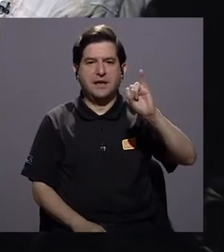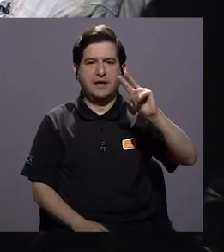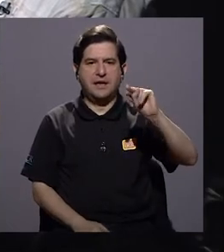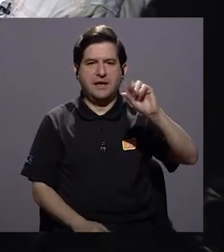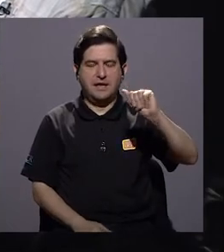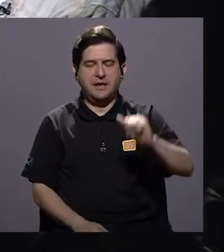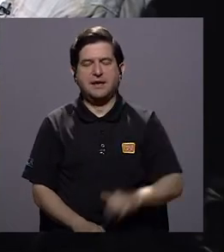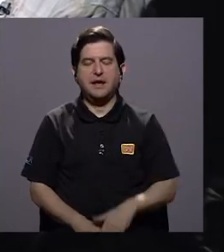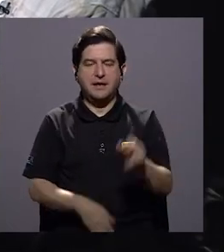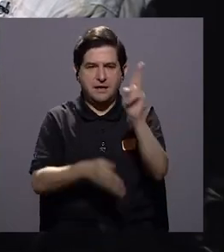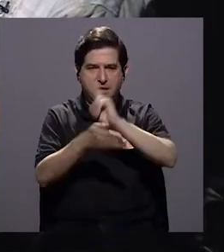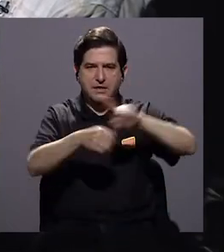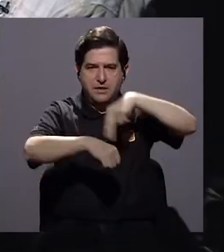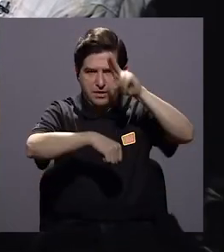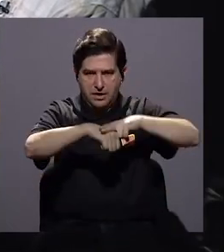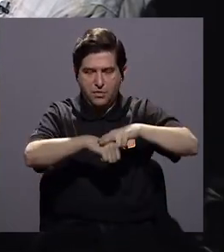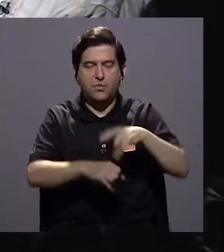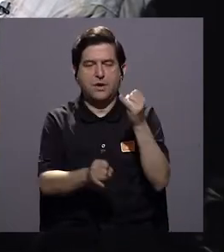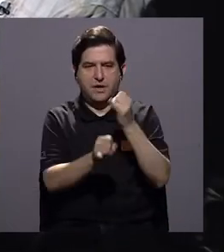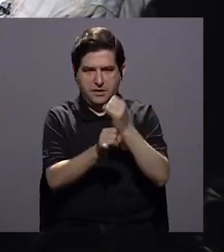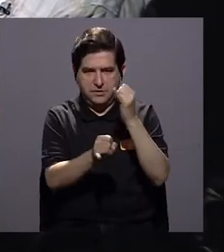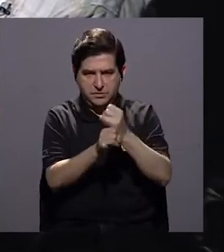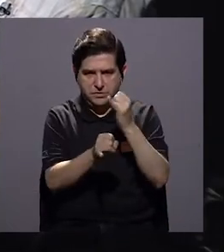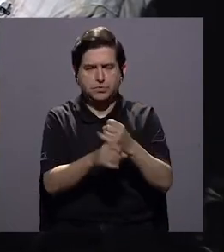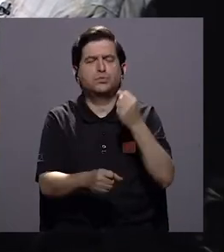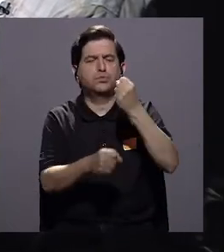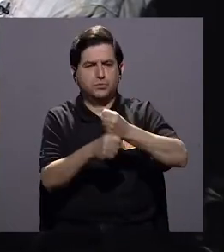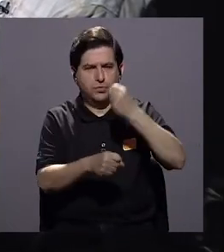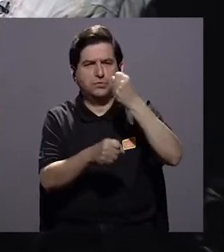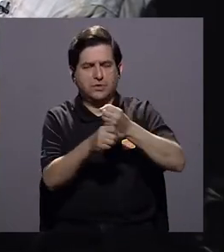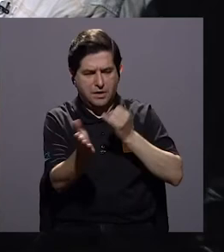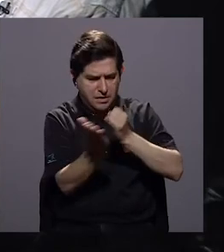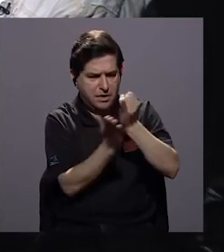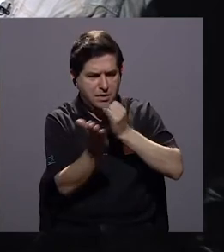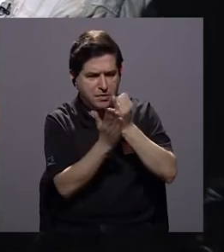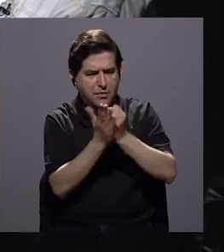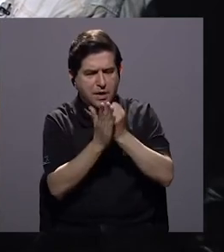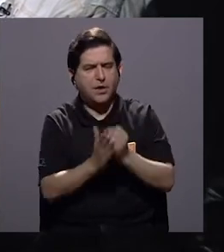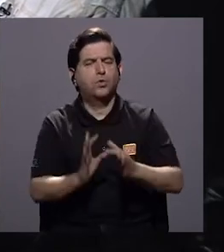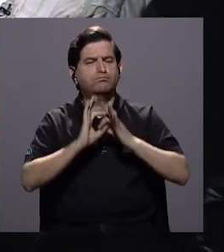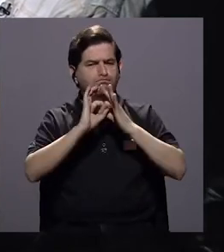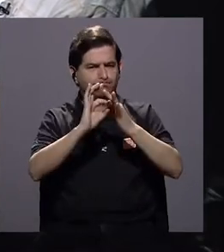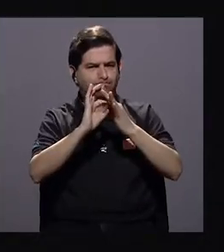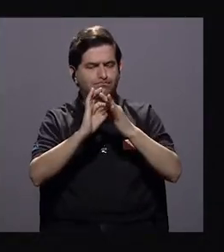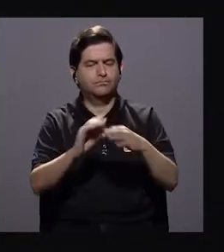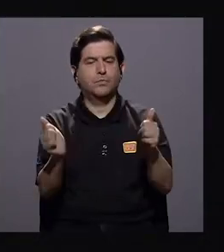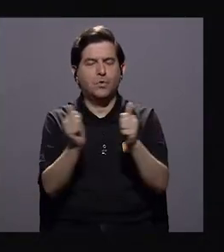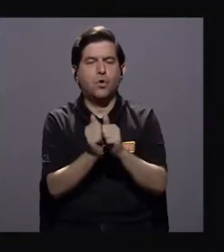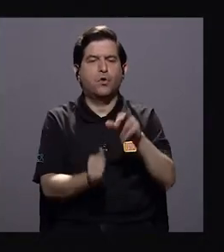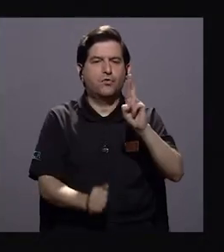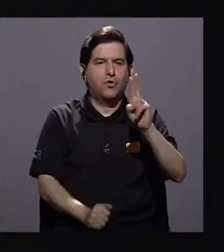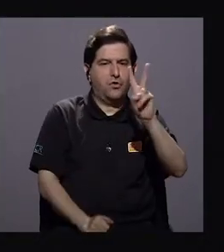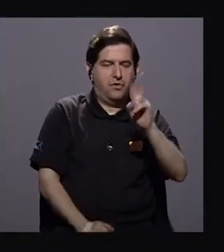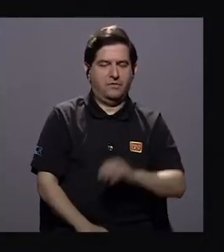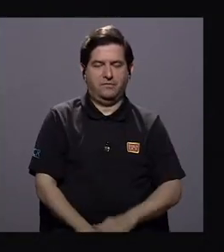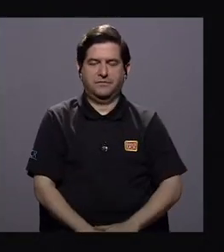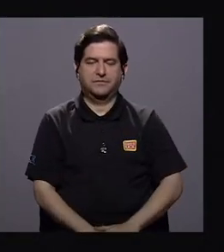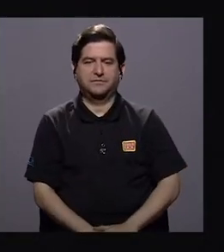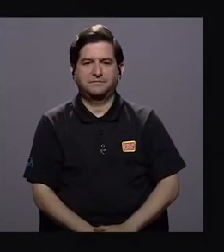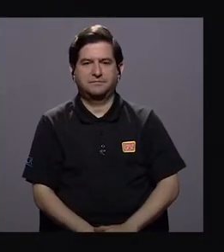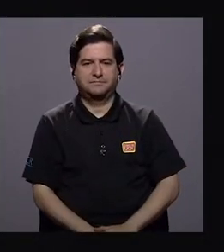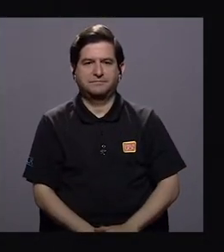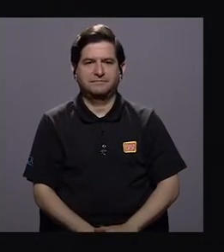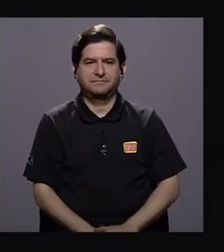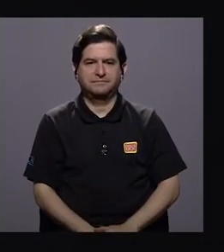la Universidad Nacional, un instituto que podemos presumir que hace un trabajo de investigación muy consecuente con don Rodolfo Vicente. Don